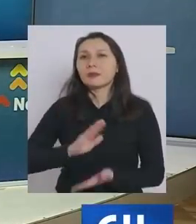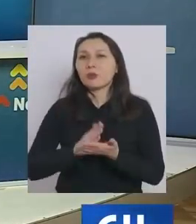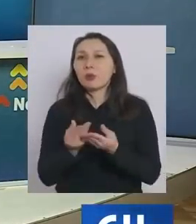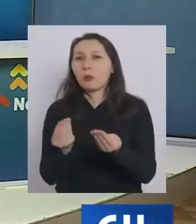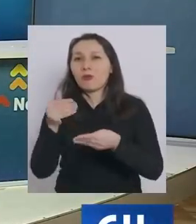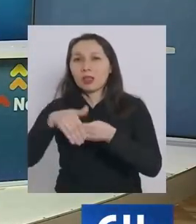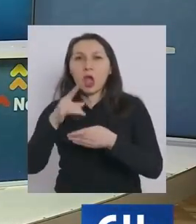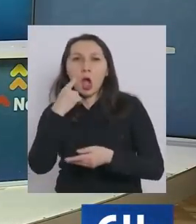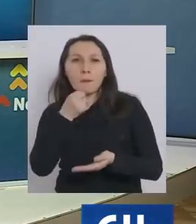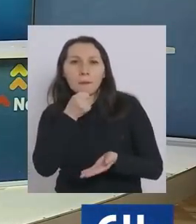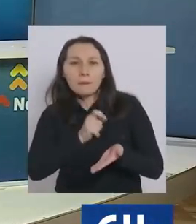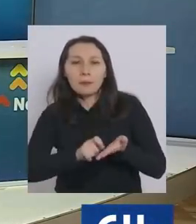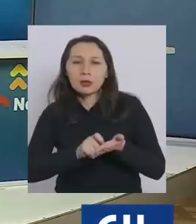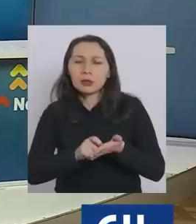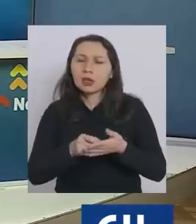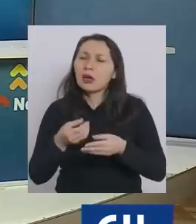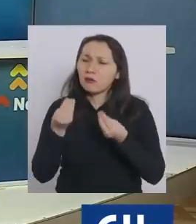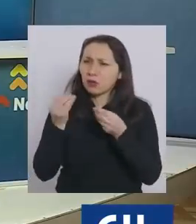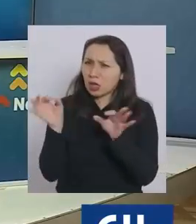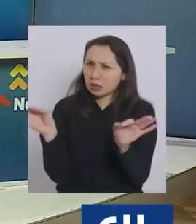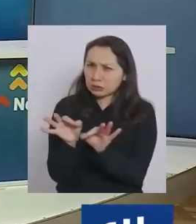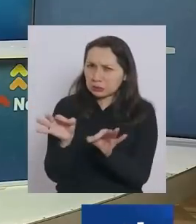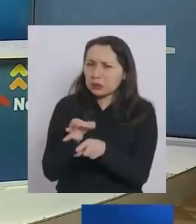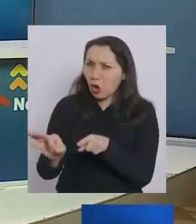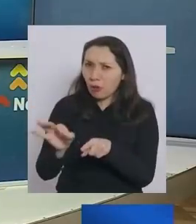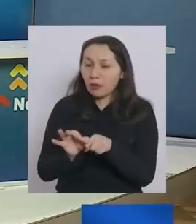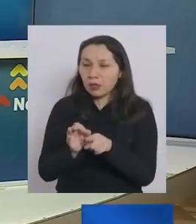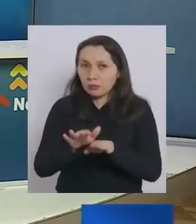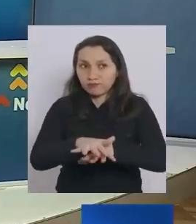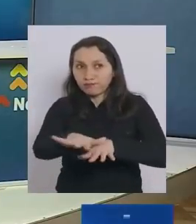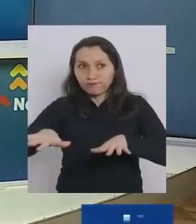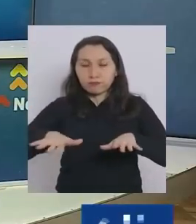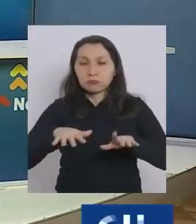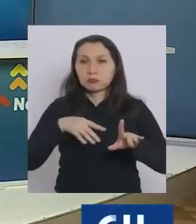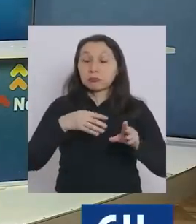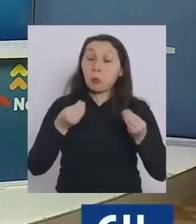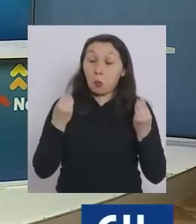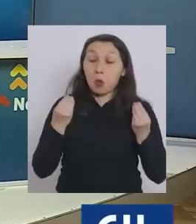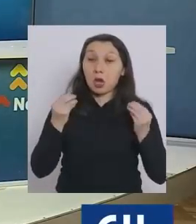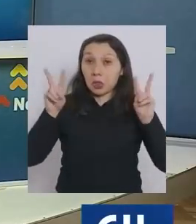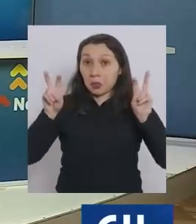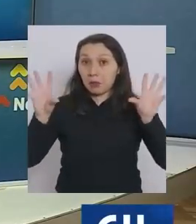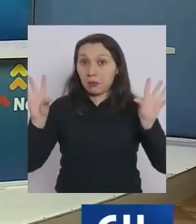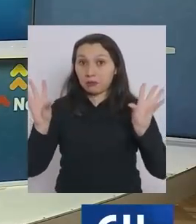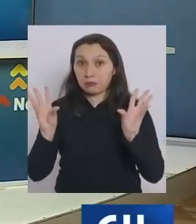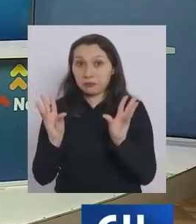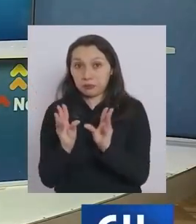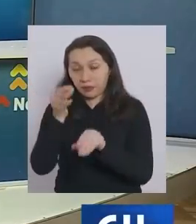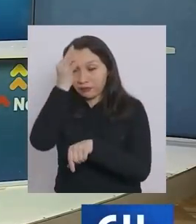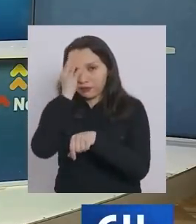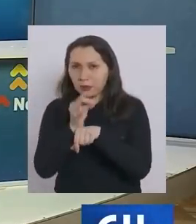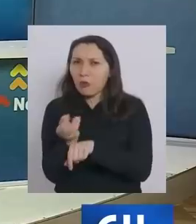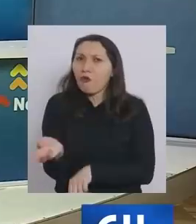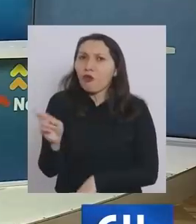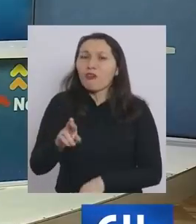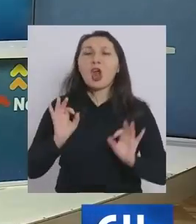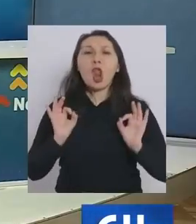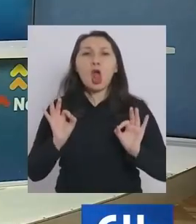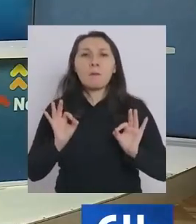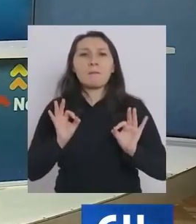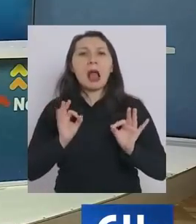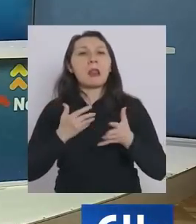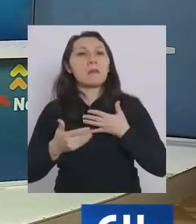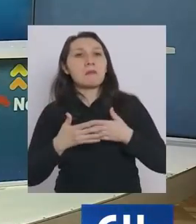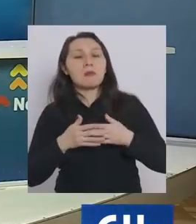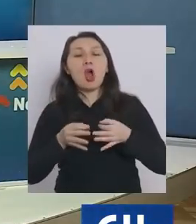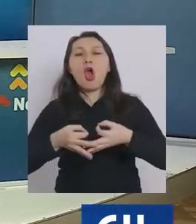están muy buenas tardes Ministro es recomendable dado el actual escenario que tenemos positivo por cierto en cuanto a casos retomar la normalidad de